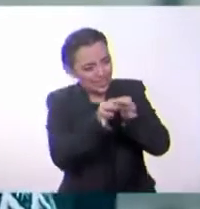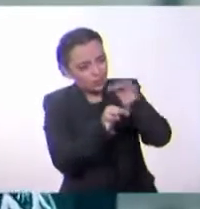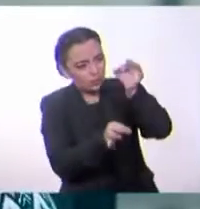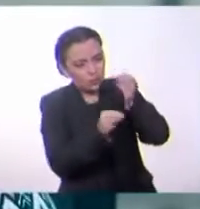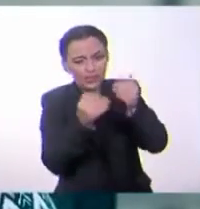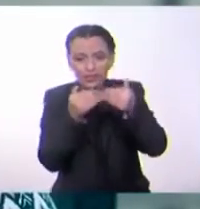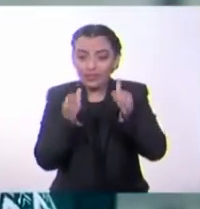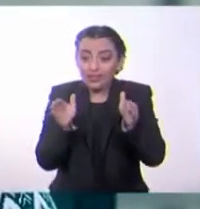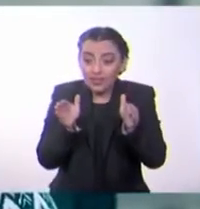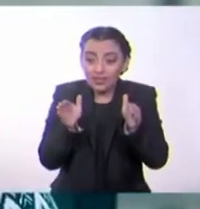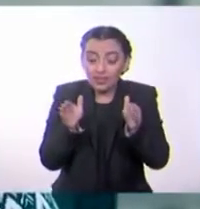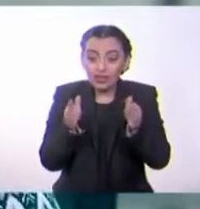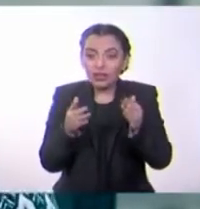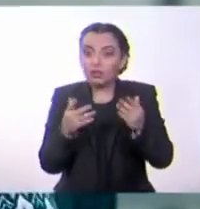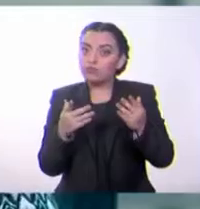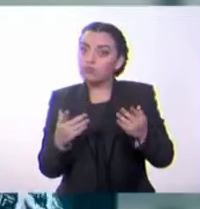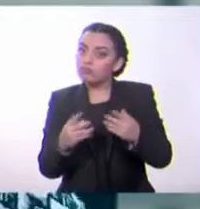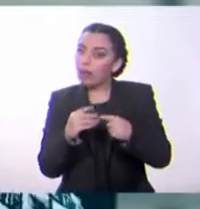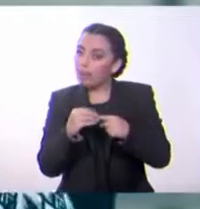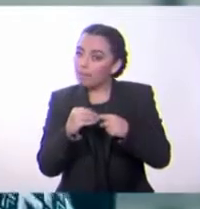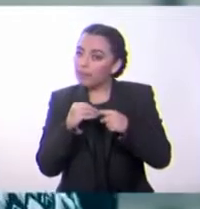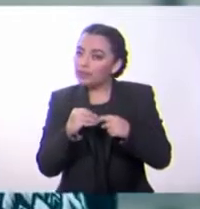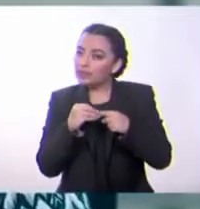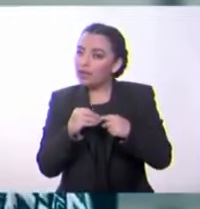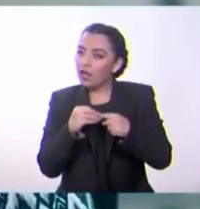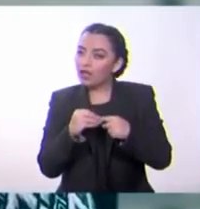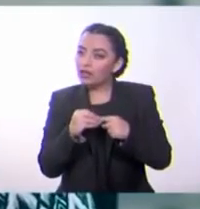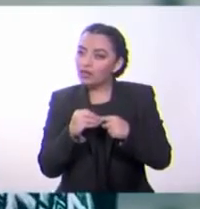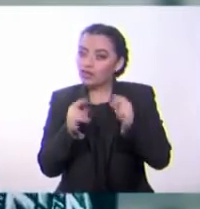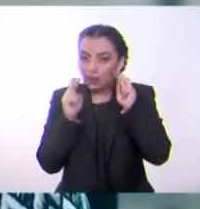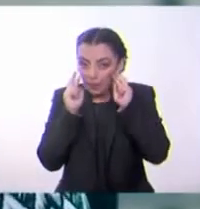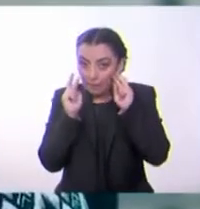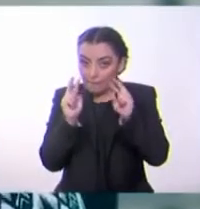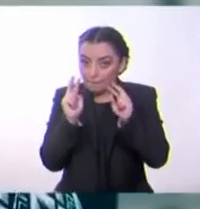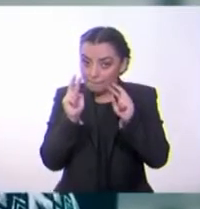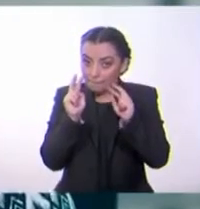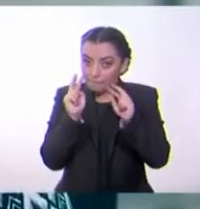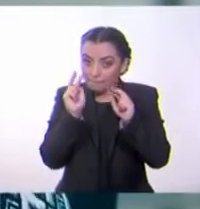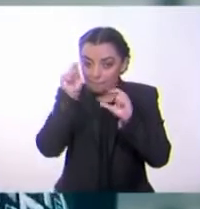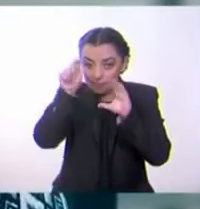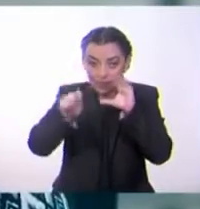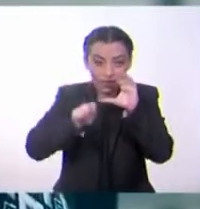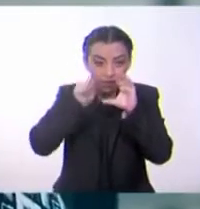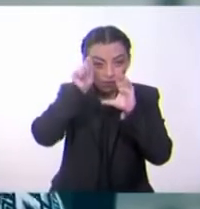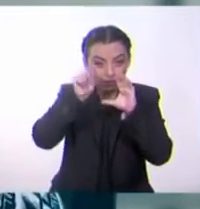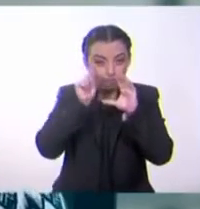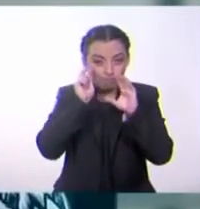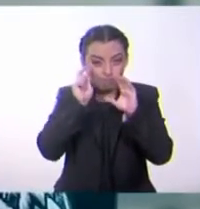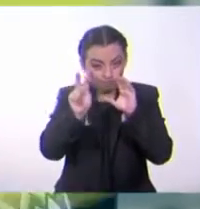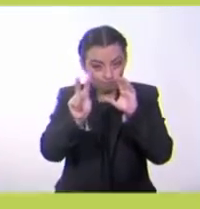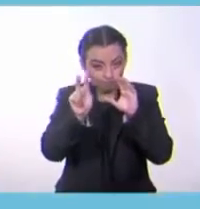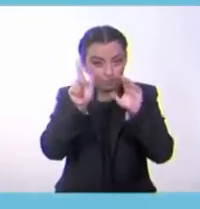muy peculiares? Bien, los veremos en los siguientes videos. Pero, antes que nada, toma nota.